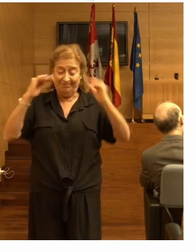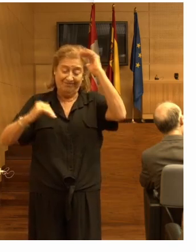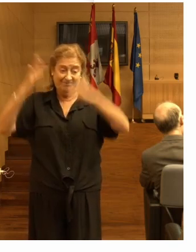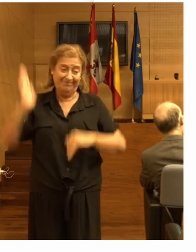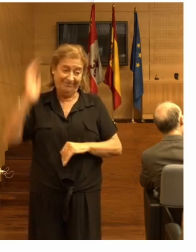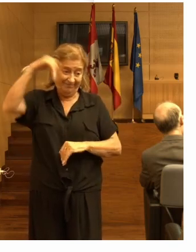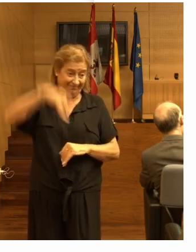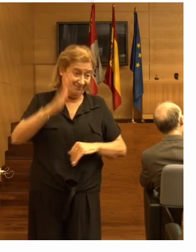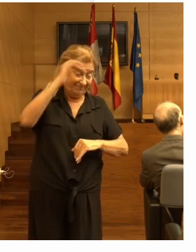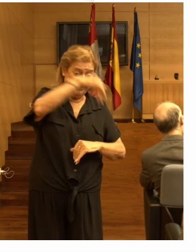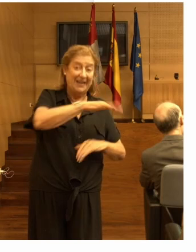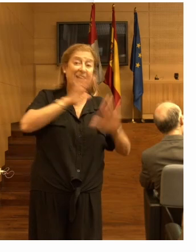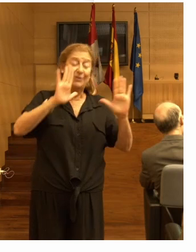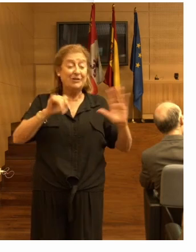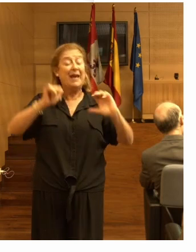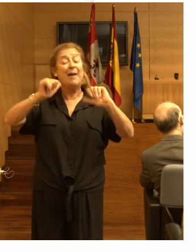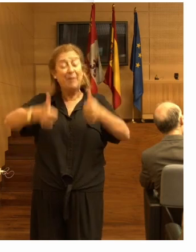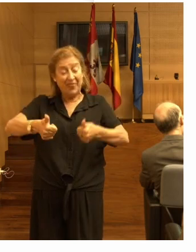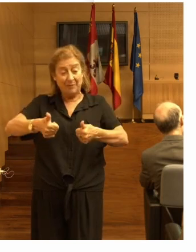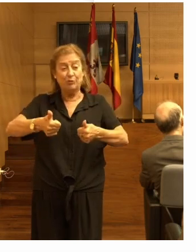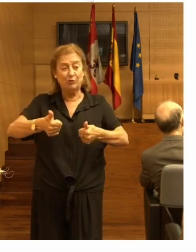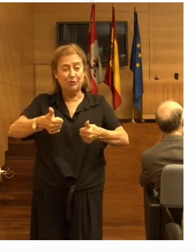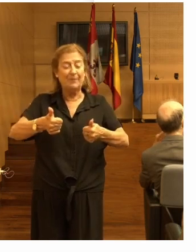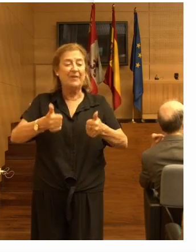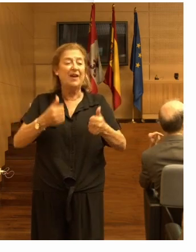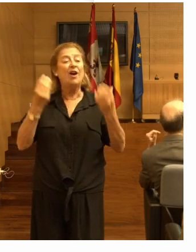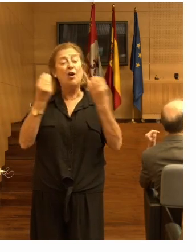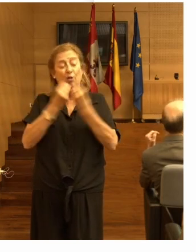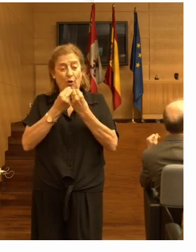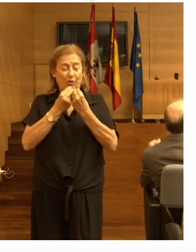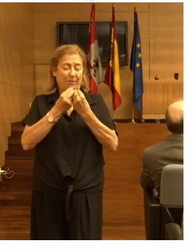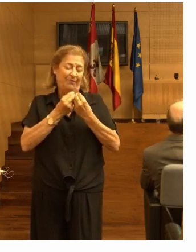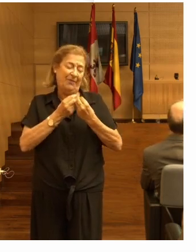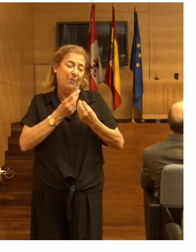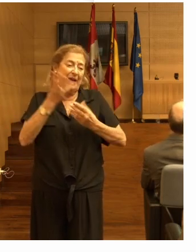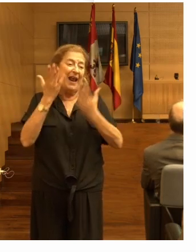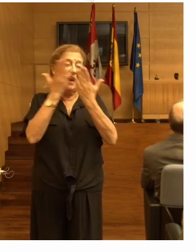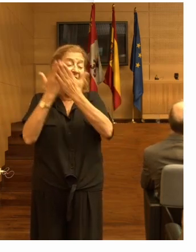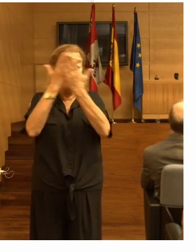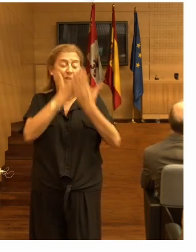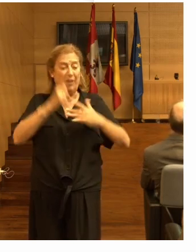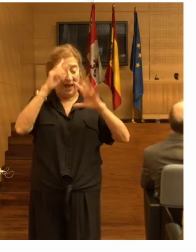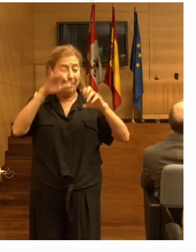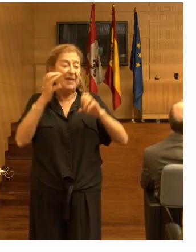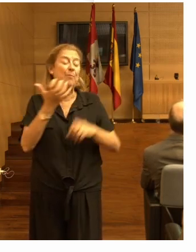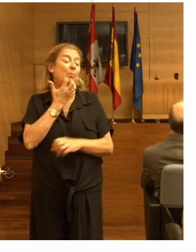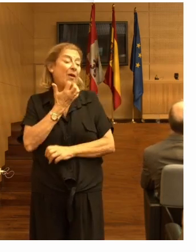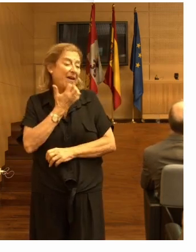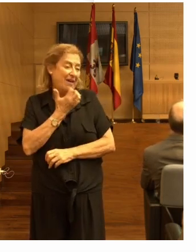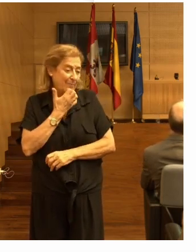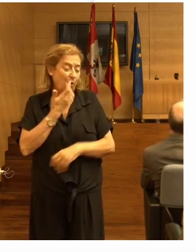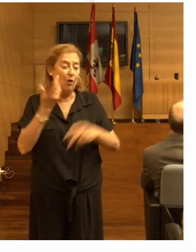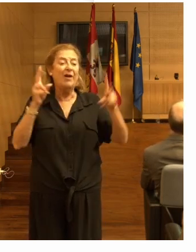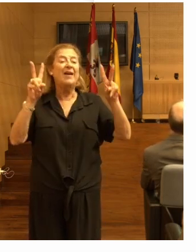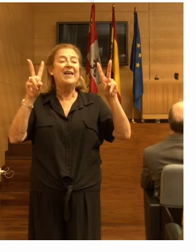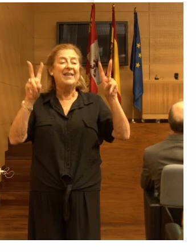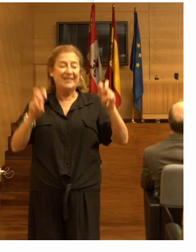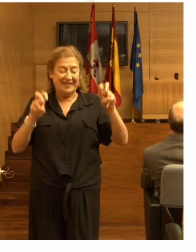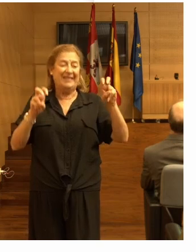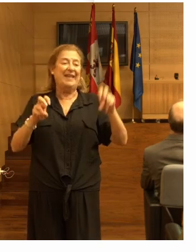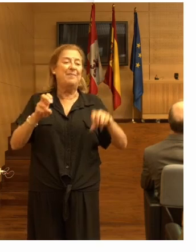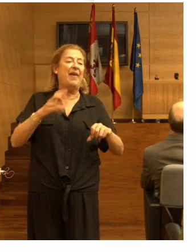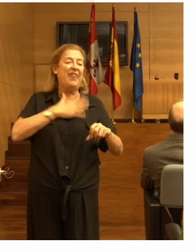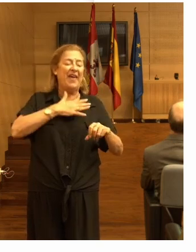Así que bueno, empezamos con varias lecciones aprendidas, por ejemplo, cuestiones etarias